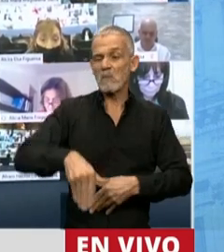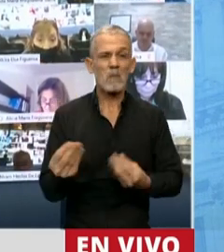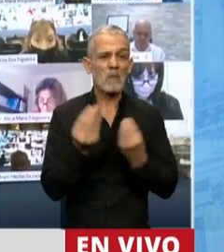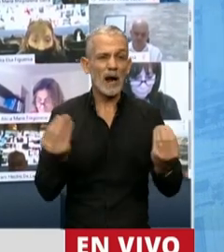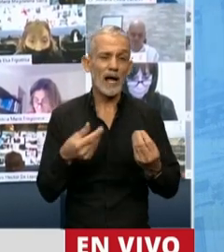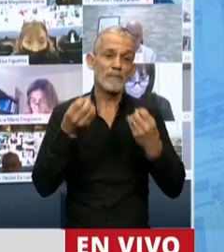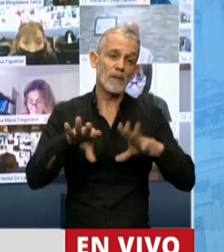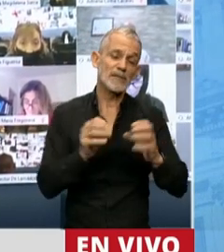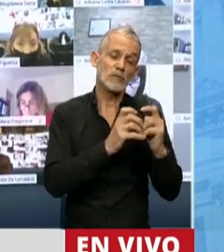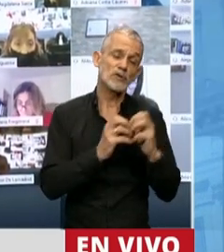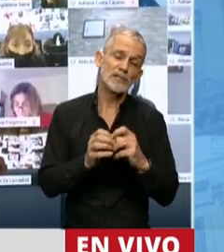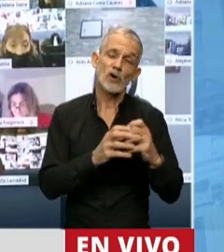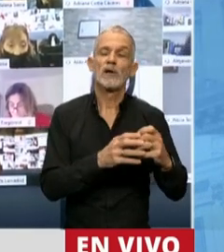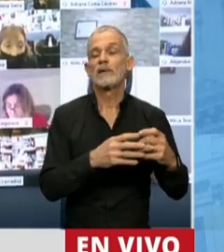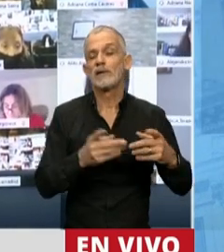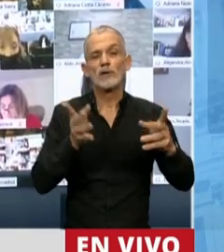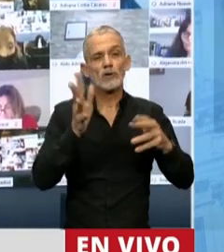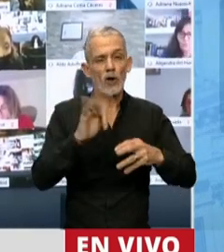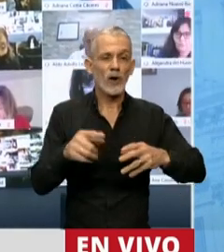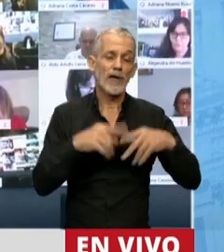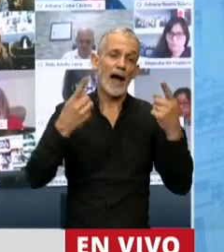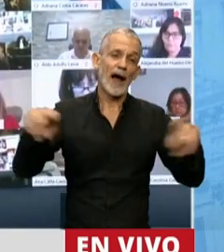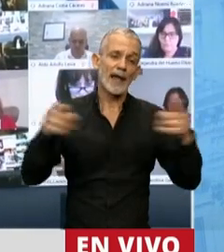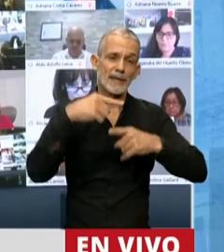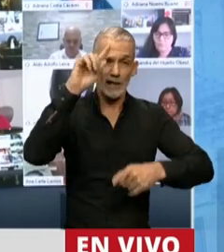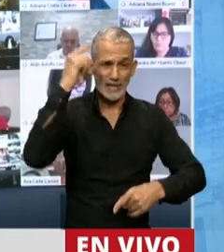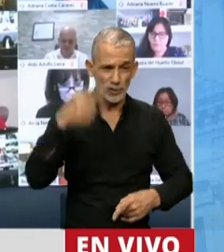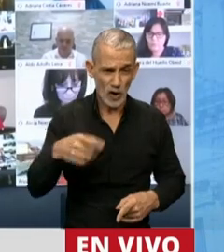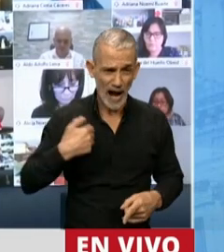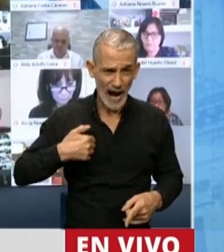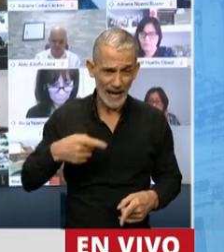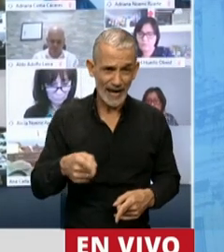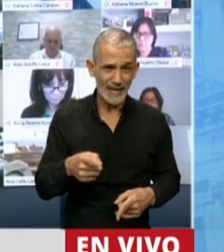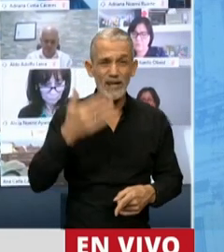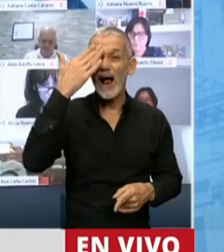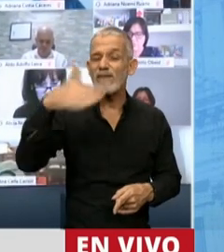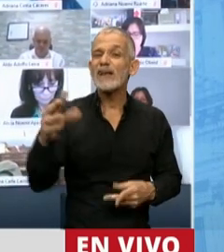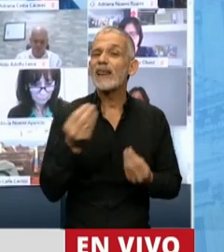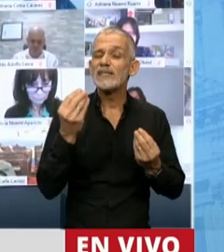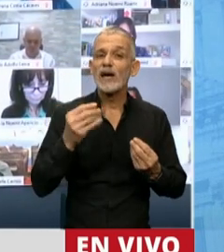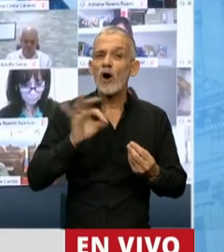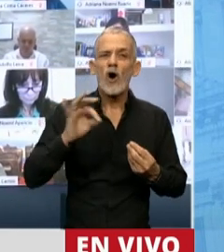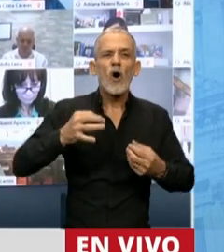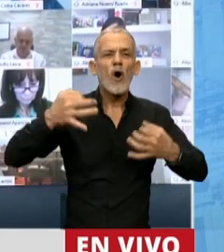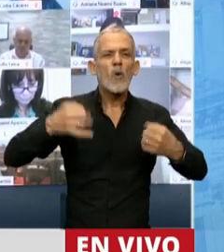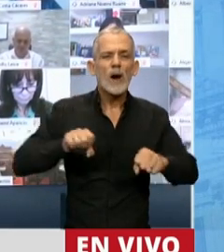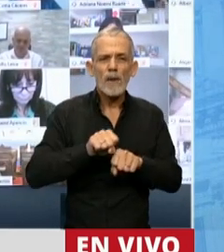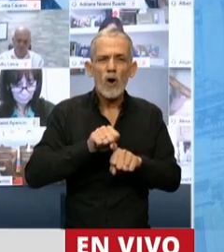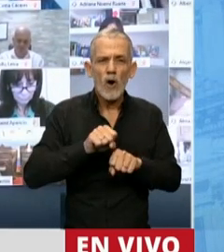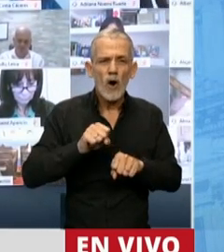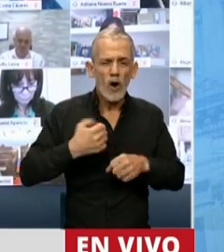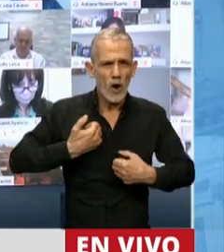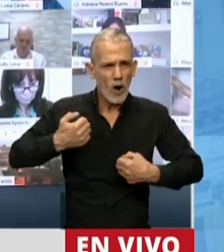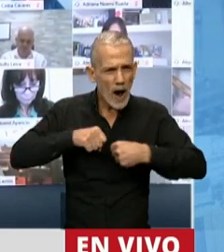y empezamos las sesiones todos los días cantando el himno que termina diciendo, o juremos con gloria